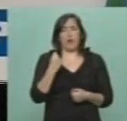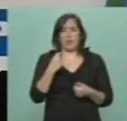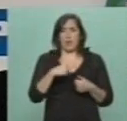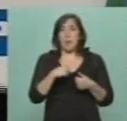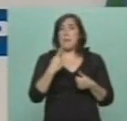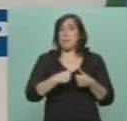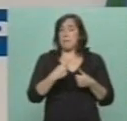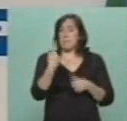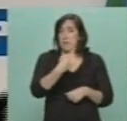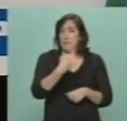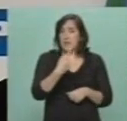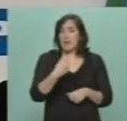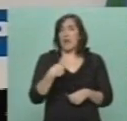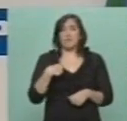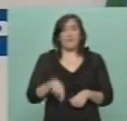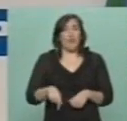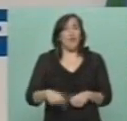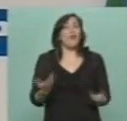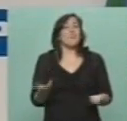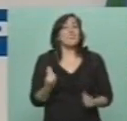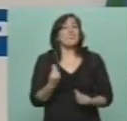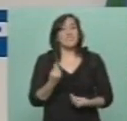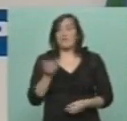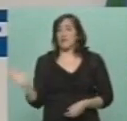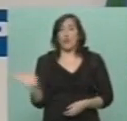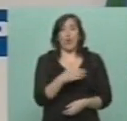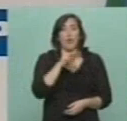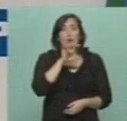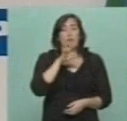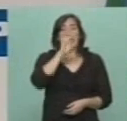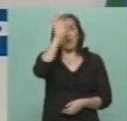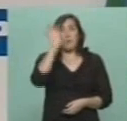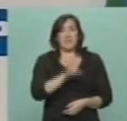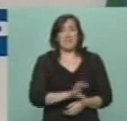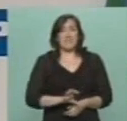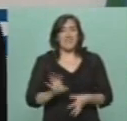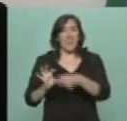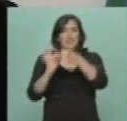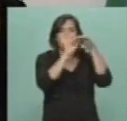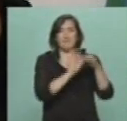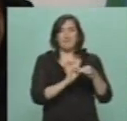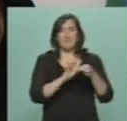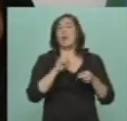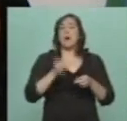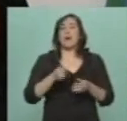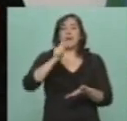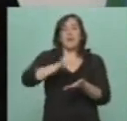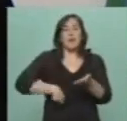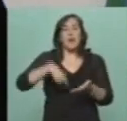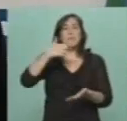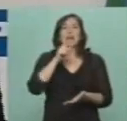La primera, lo que acabamos de hacer que es los gobernadores firmando el Pacto Federal